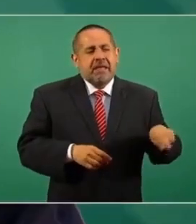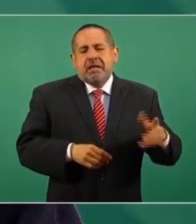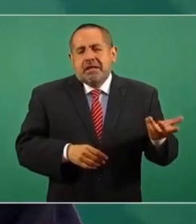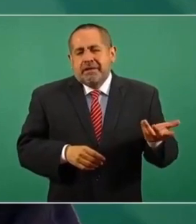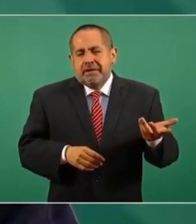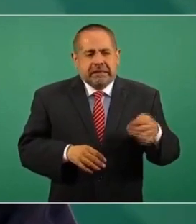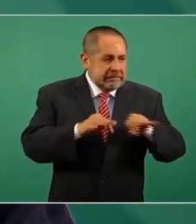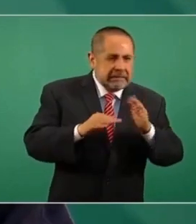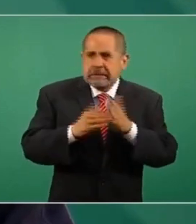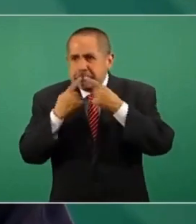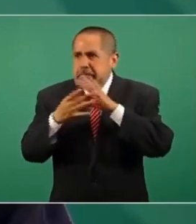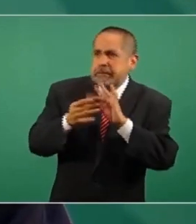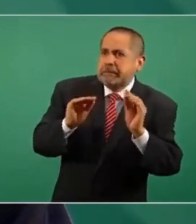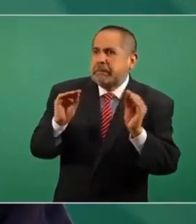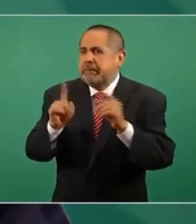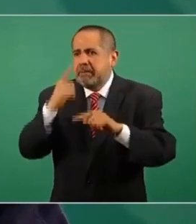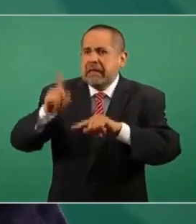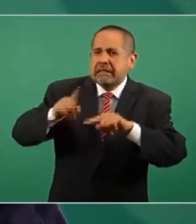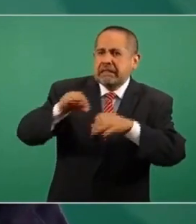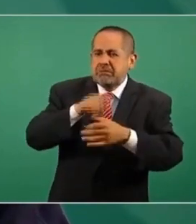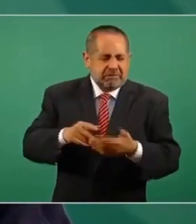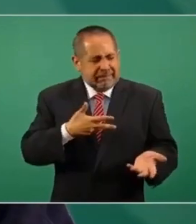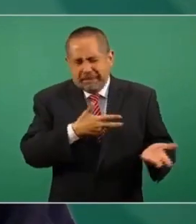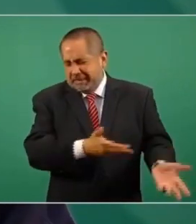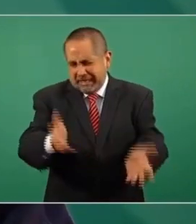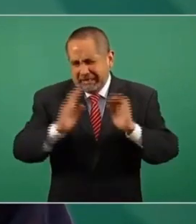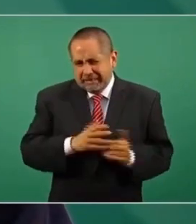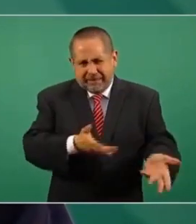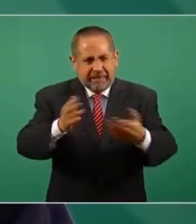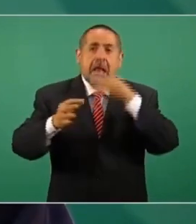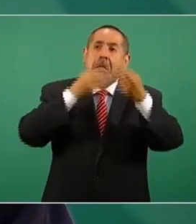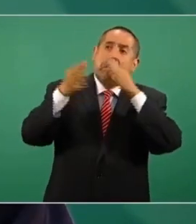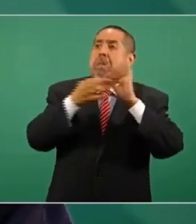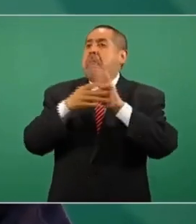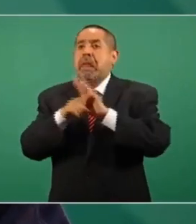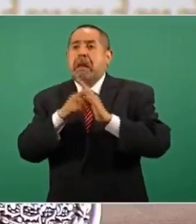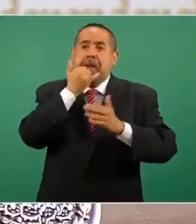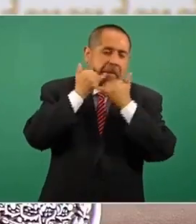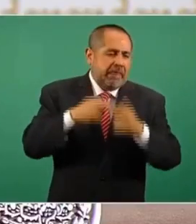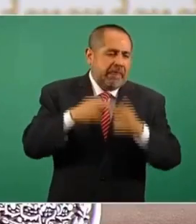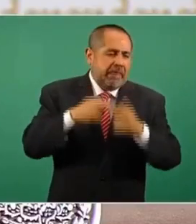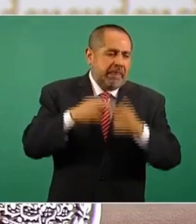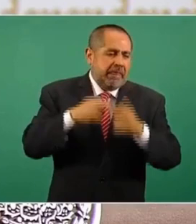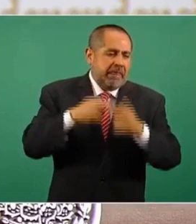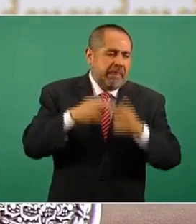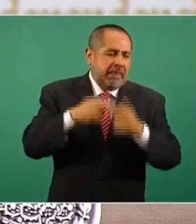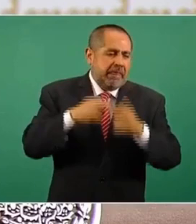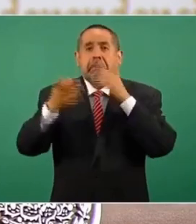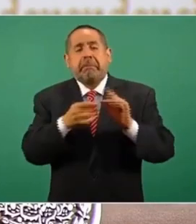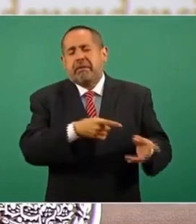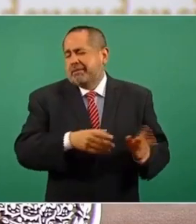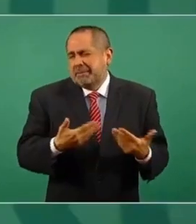haciendo labor y además están en su derecho en medios de comunicación, tanto de México como del extranjero,